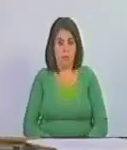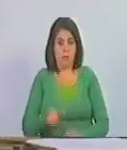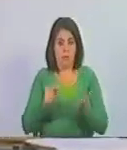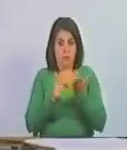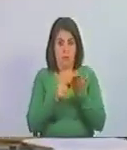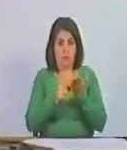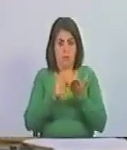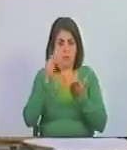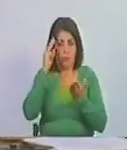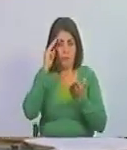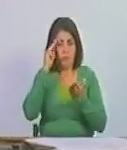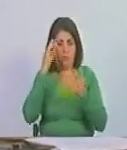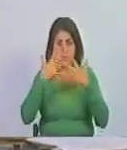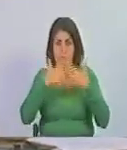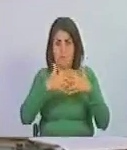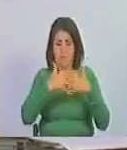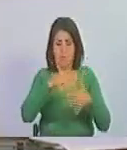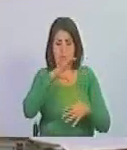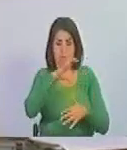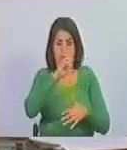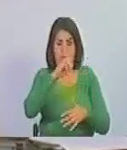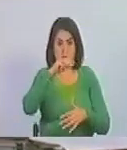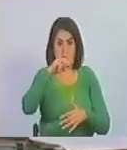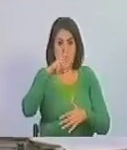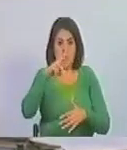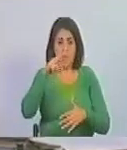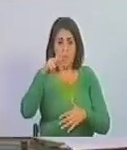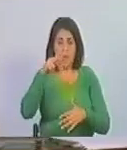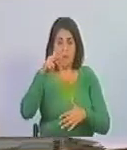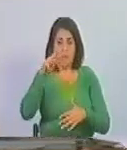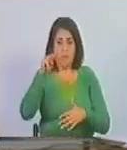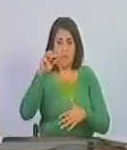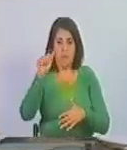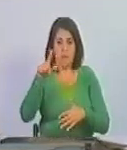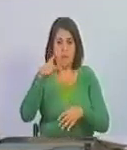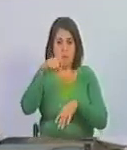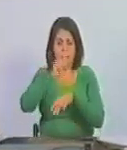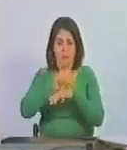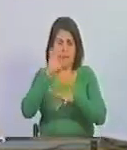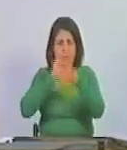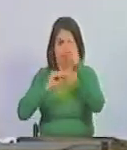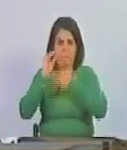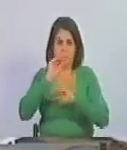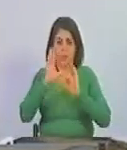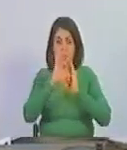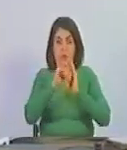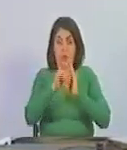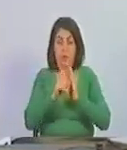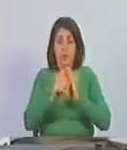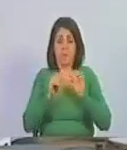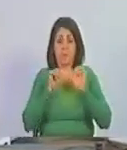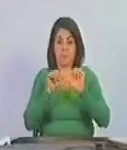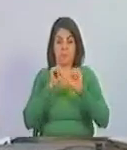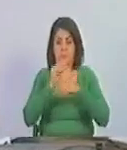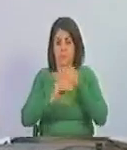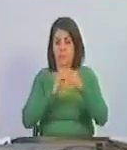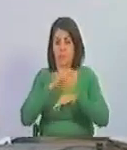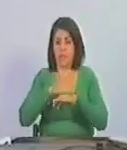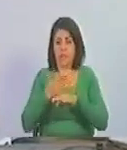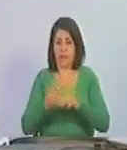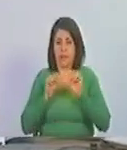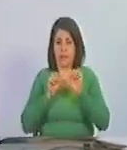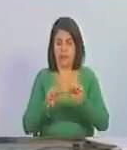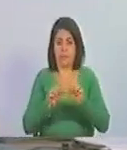instrumentos en Compubol lo único que ha aprendido a hacer en la vida es robar y mantuvieron la pantomima para